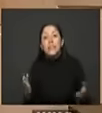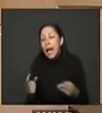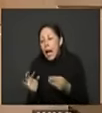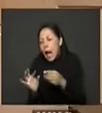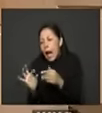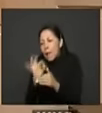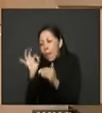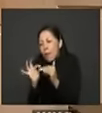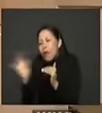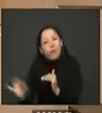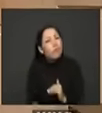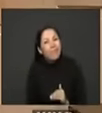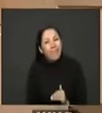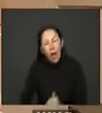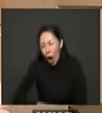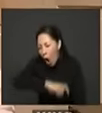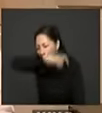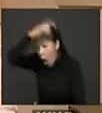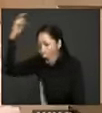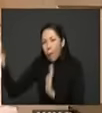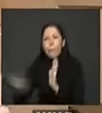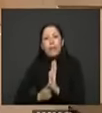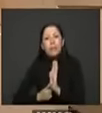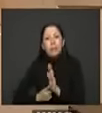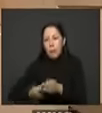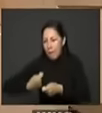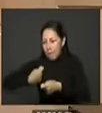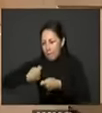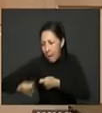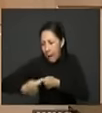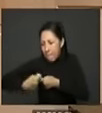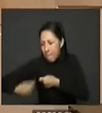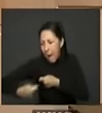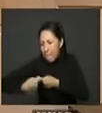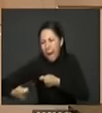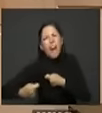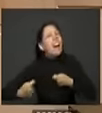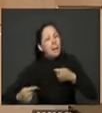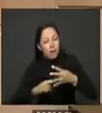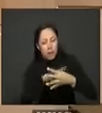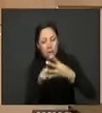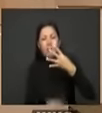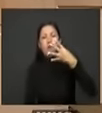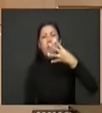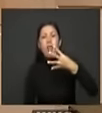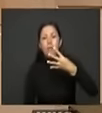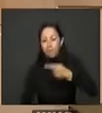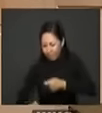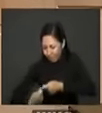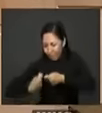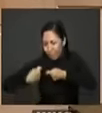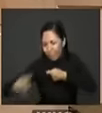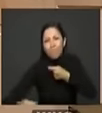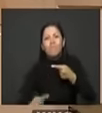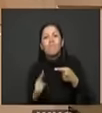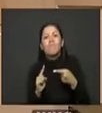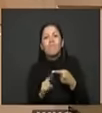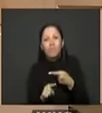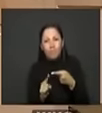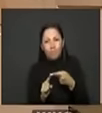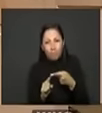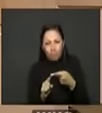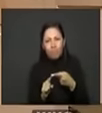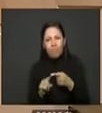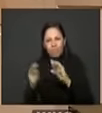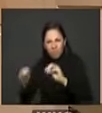alguna por lo menos las siguientes cuatro cosas primero la formación